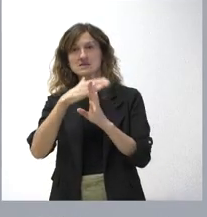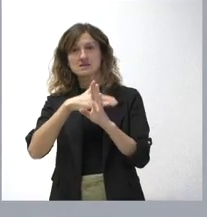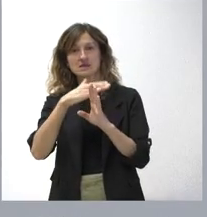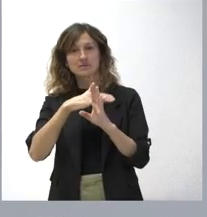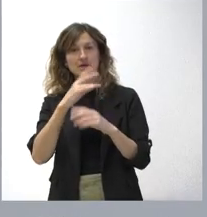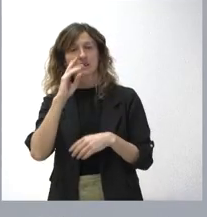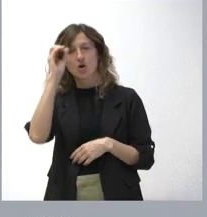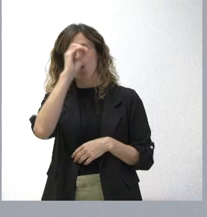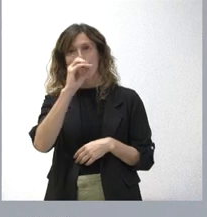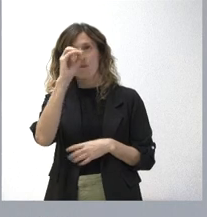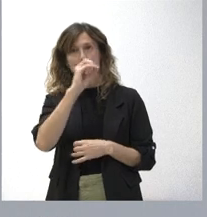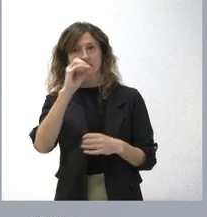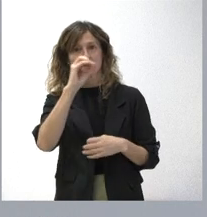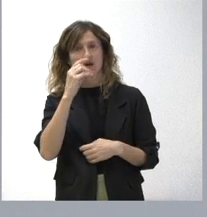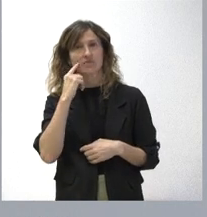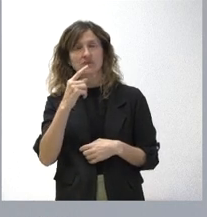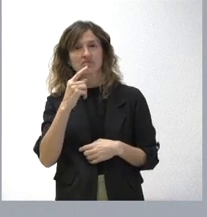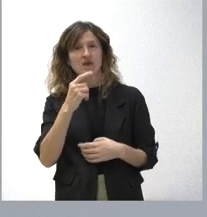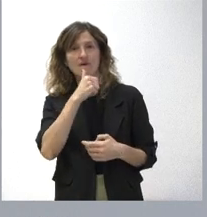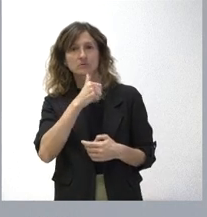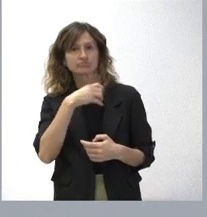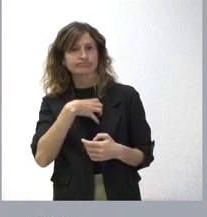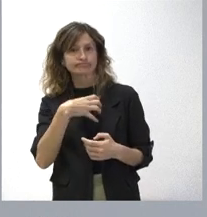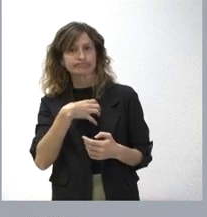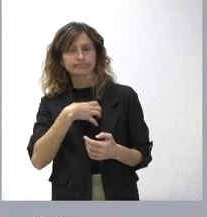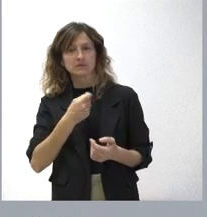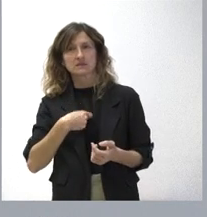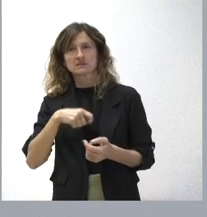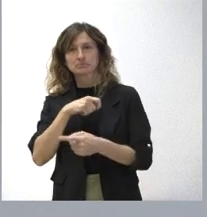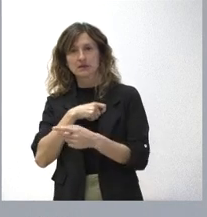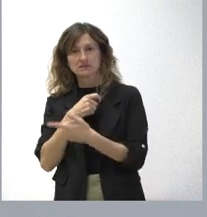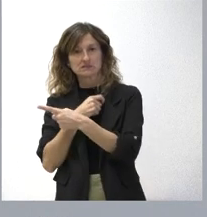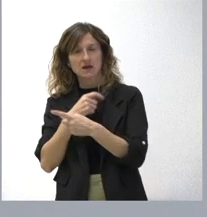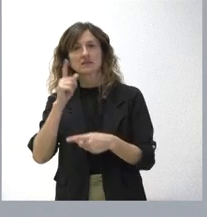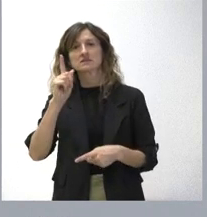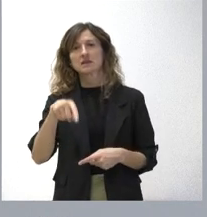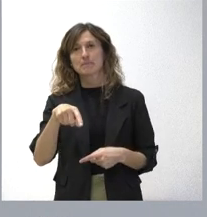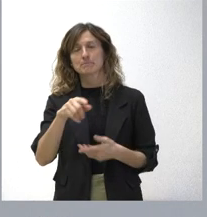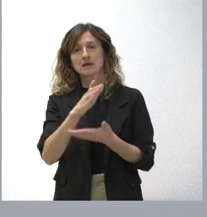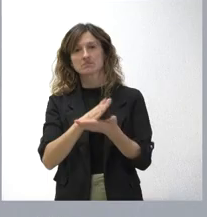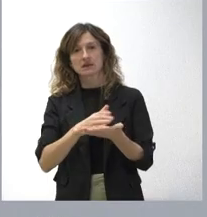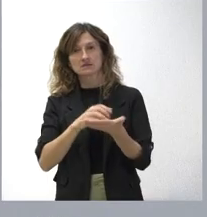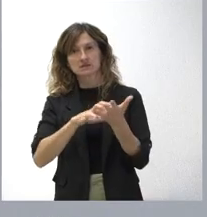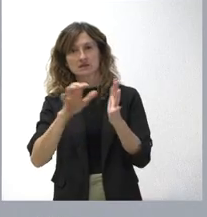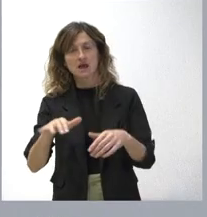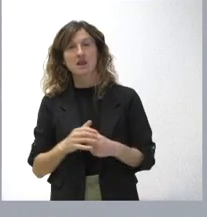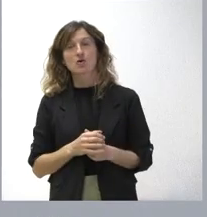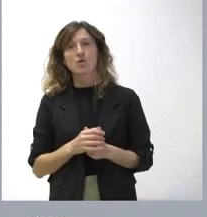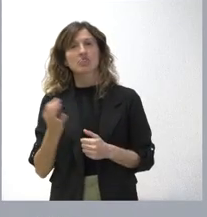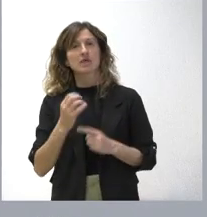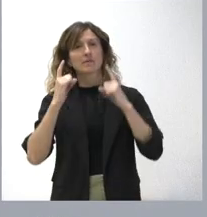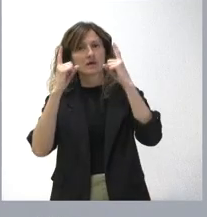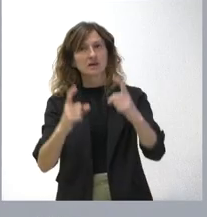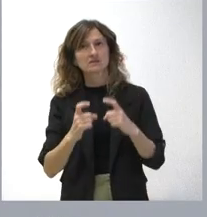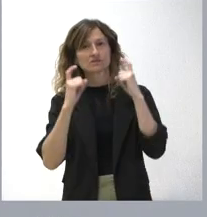juicio, es absolutamente insoportable para el conjunto de España y también lo es para Castilla y León. Tenemos que hacer todo el esfuerzo